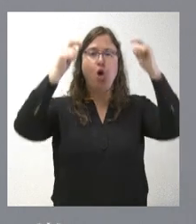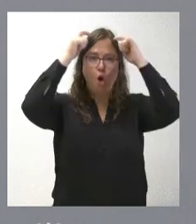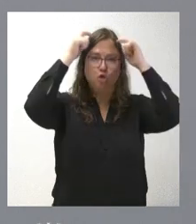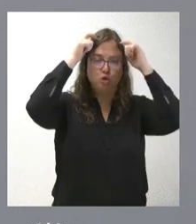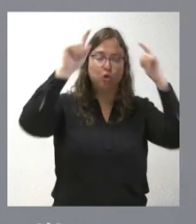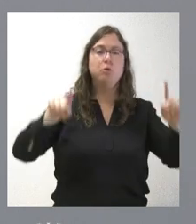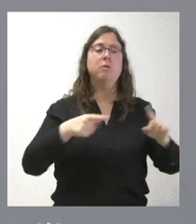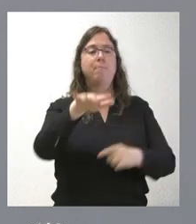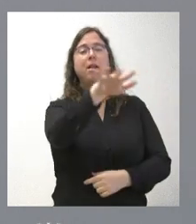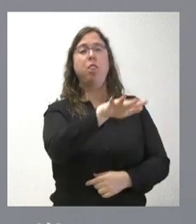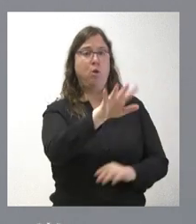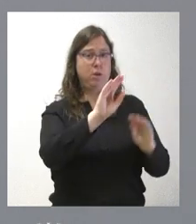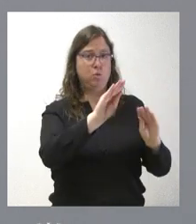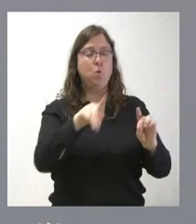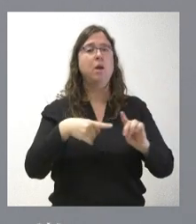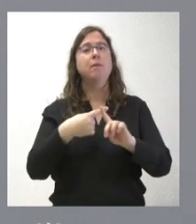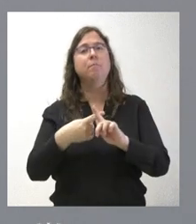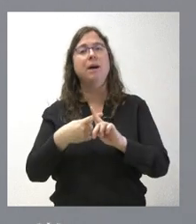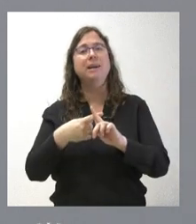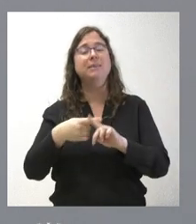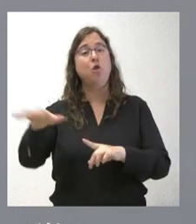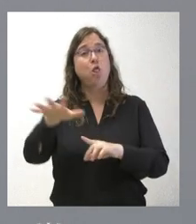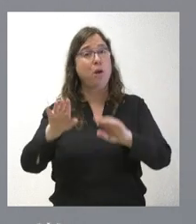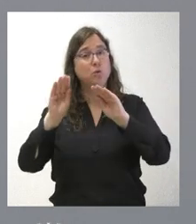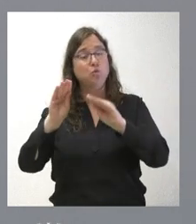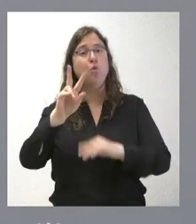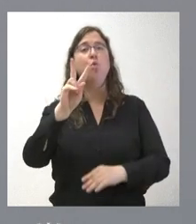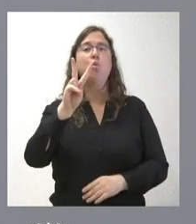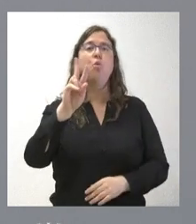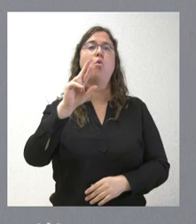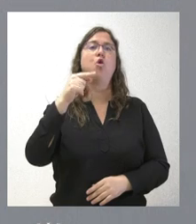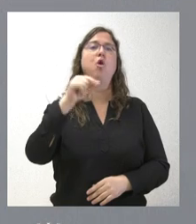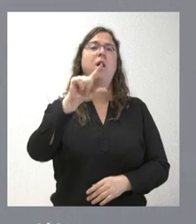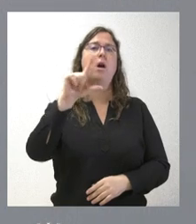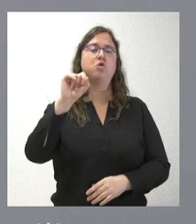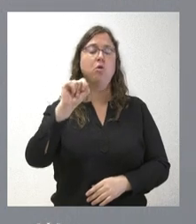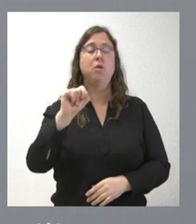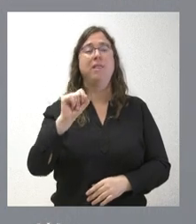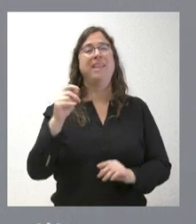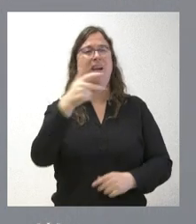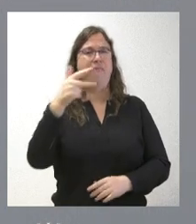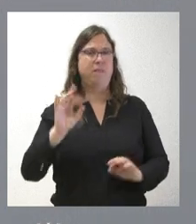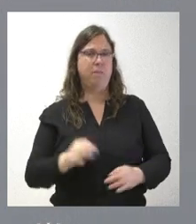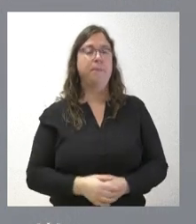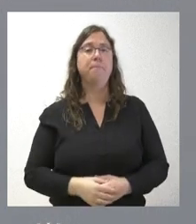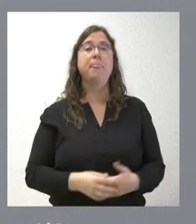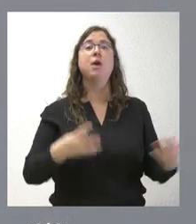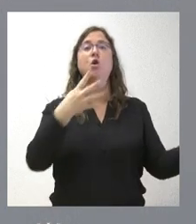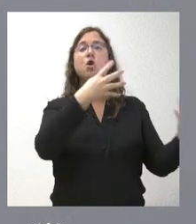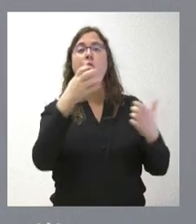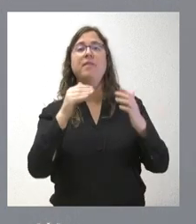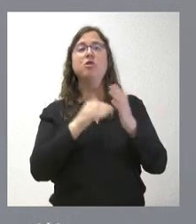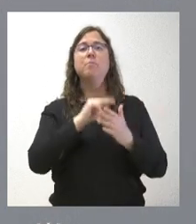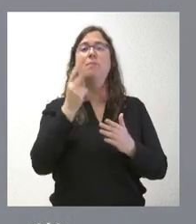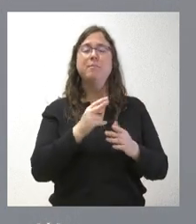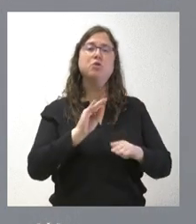también las zonas de actuación para el urogallo cantábrico. 900.000 euros son las subvenciones que estorgarán las